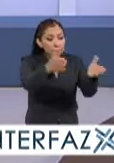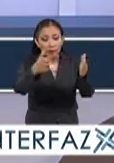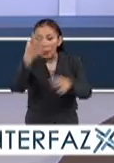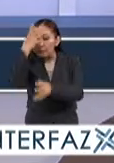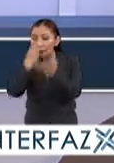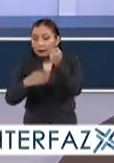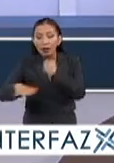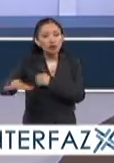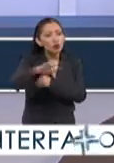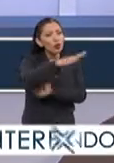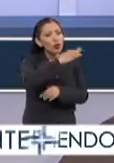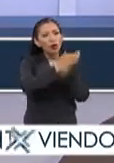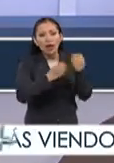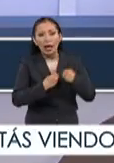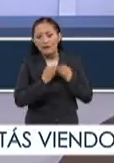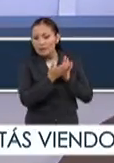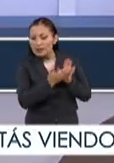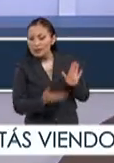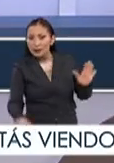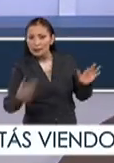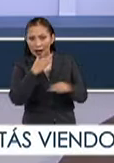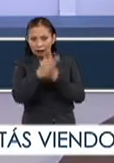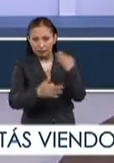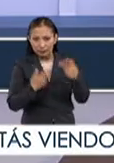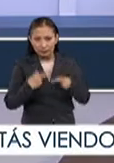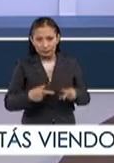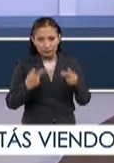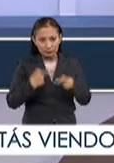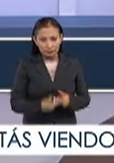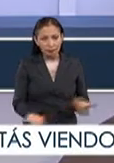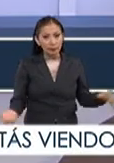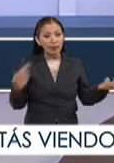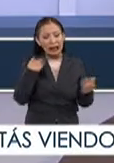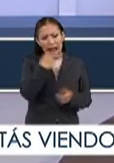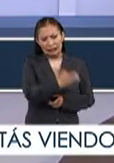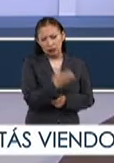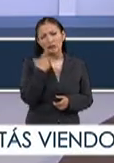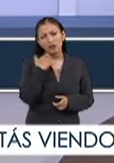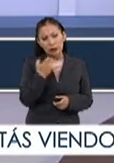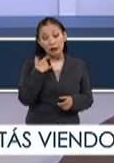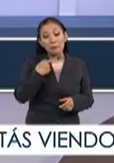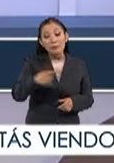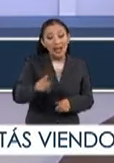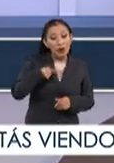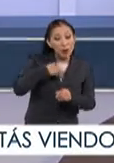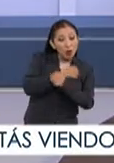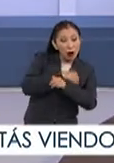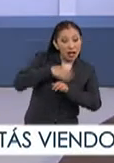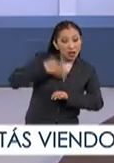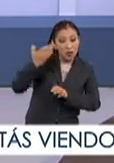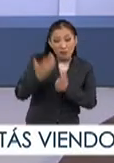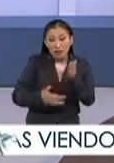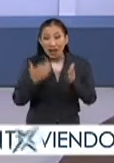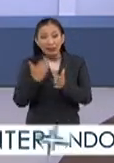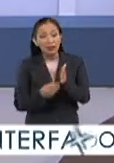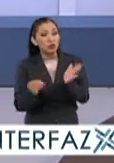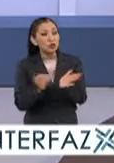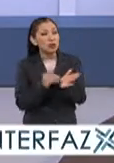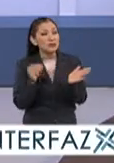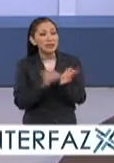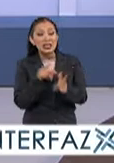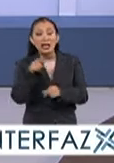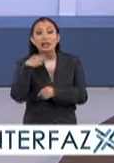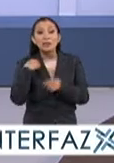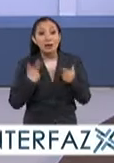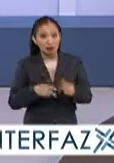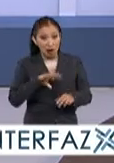aprendizaje durante toda la vida para todos. A pesar de estos esfuerzos, la cobertura de educación sigue siendo parcial y la